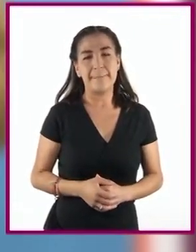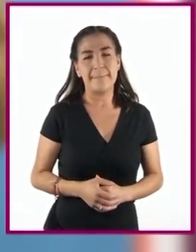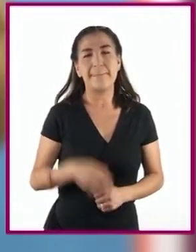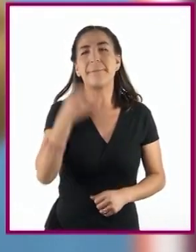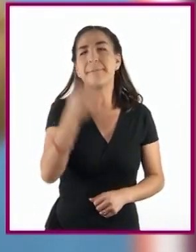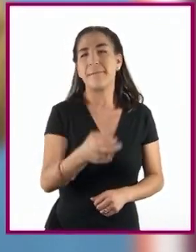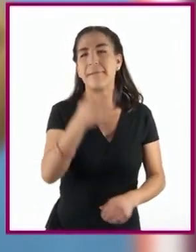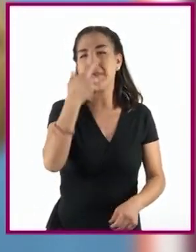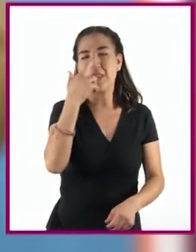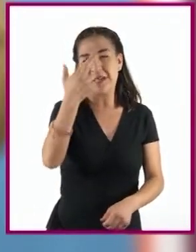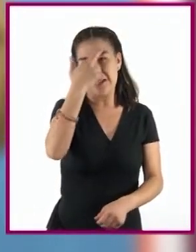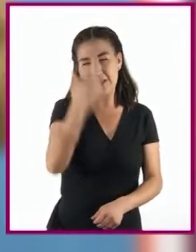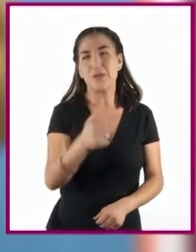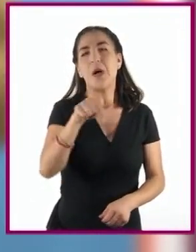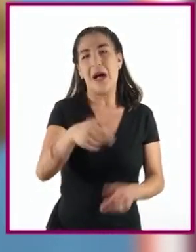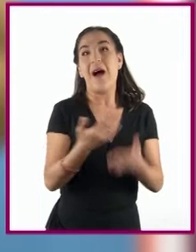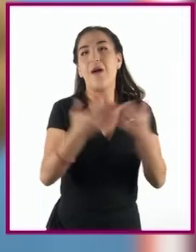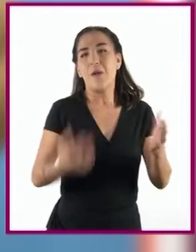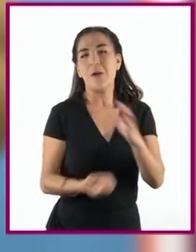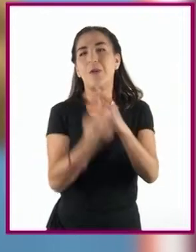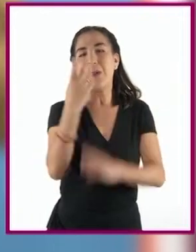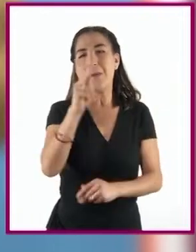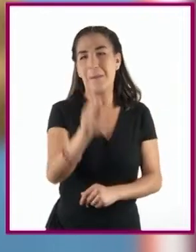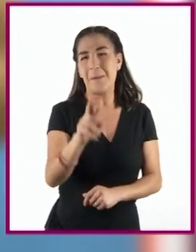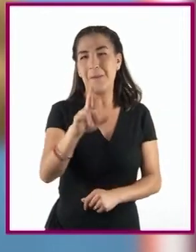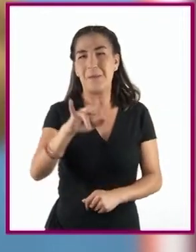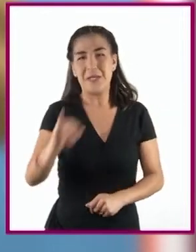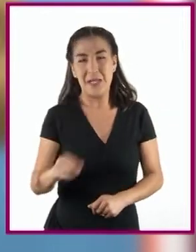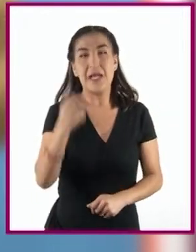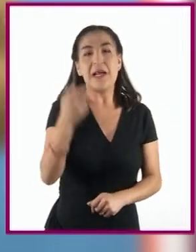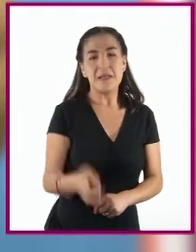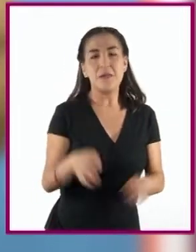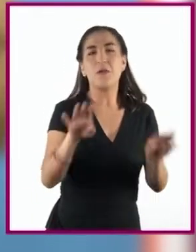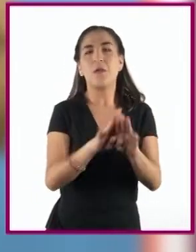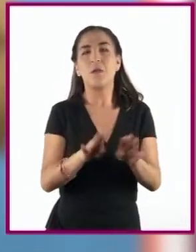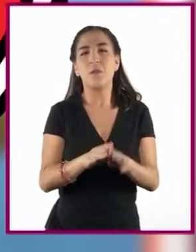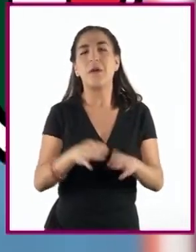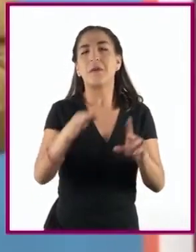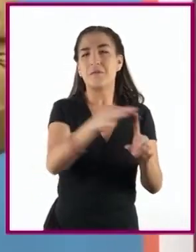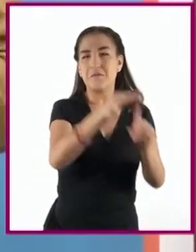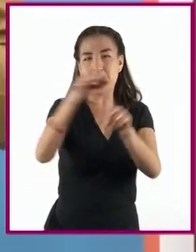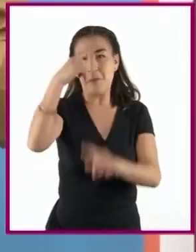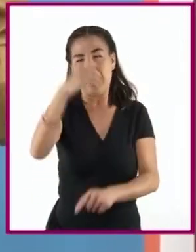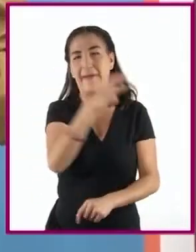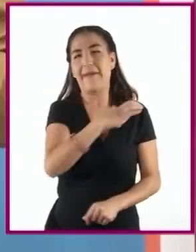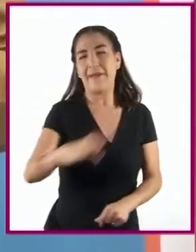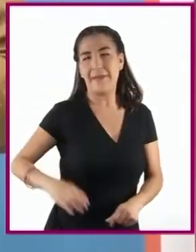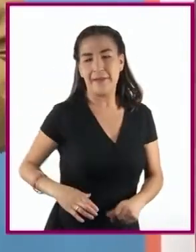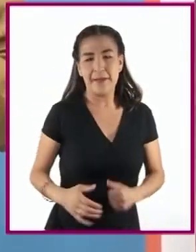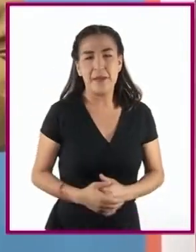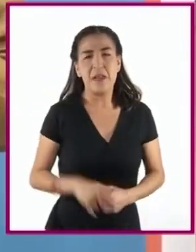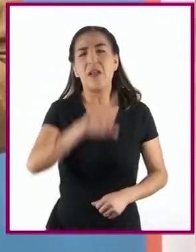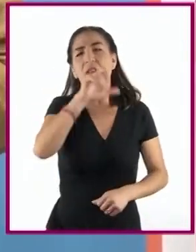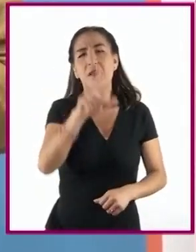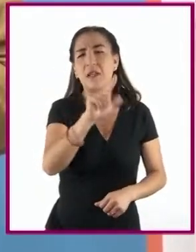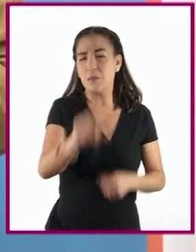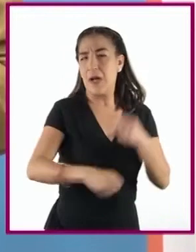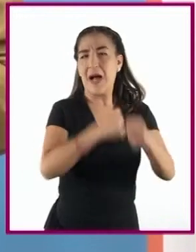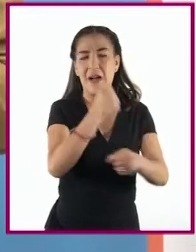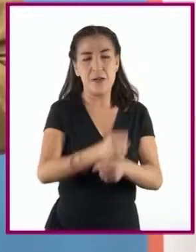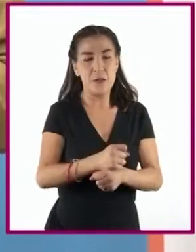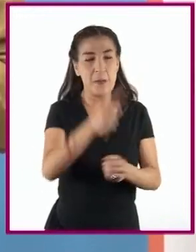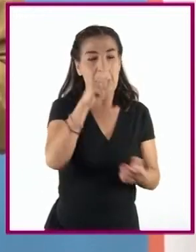antecedente del actual PRI, por medio del cual se postulaba a los candidatos. Los años que comprenden de